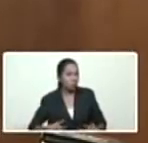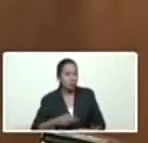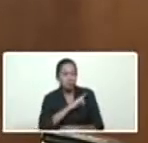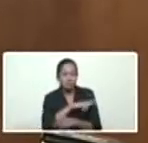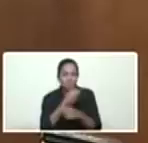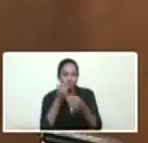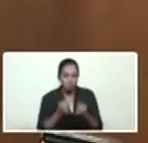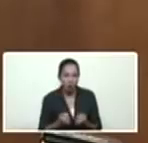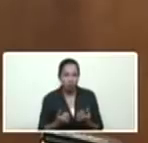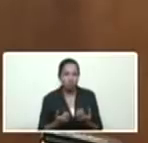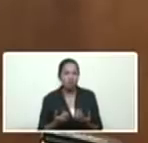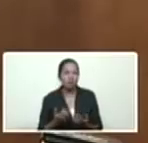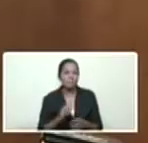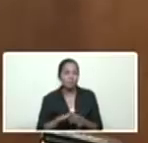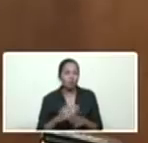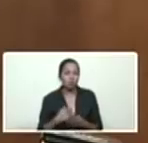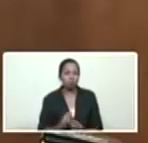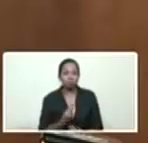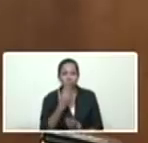Aspiro y con el favor de Dios